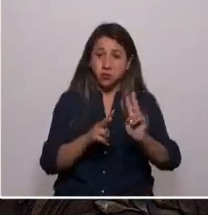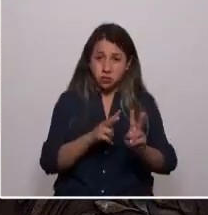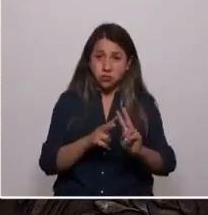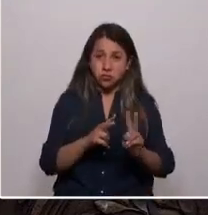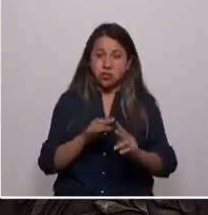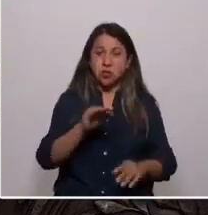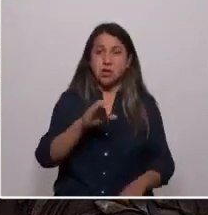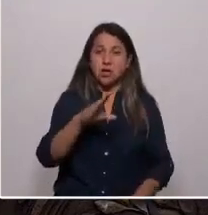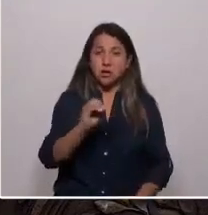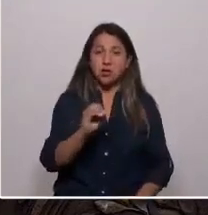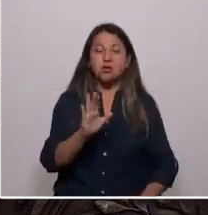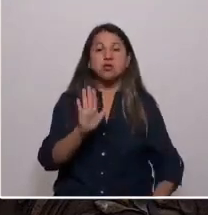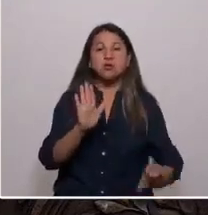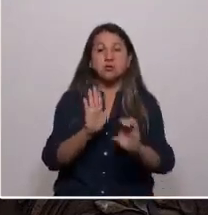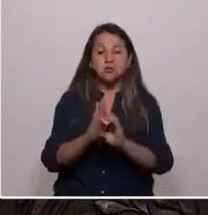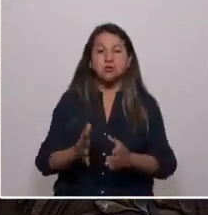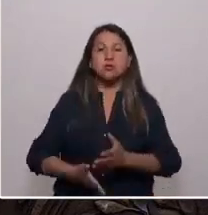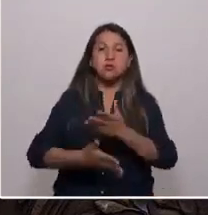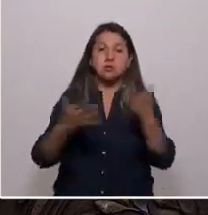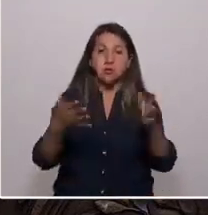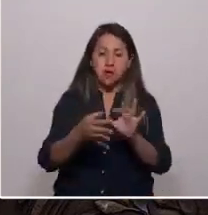ecoconstitución. Muchas gracias.